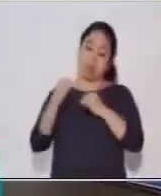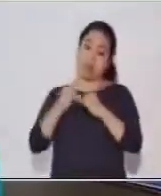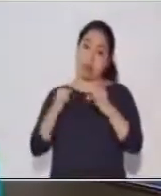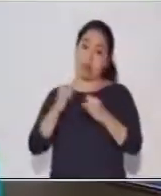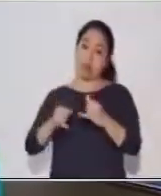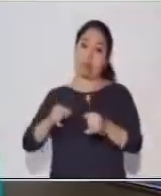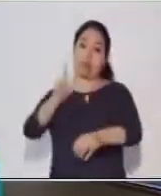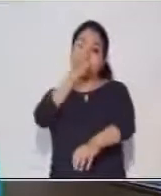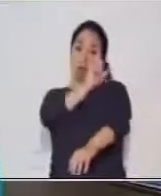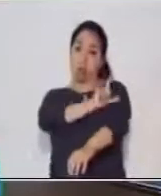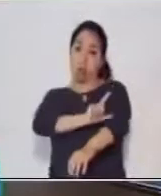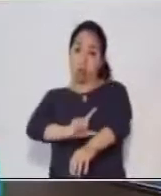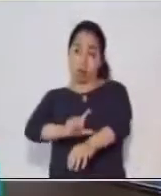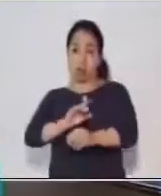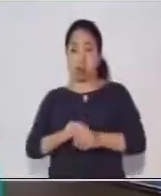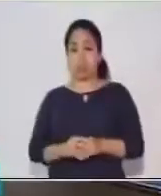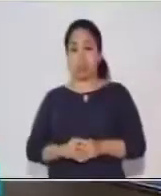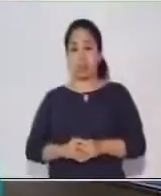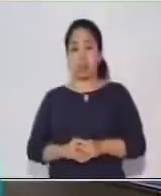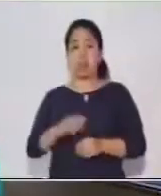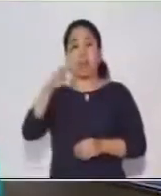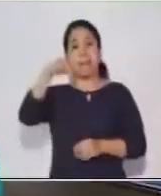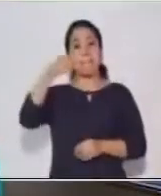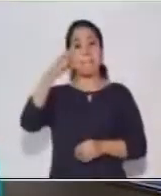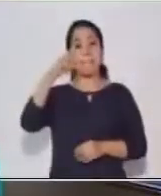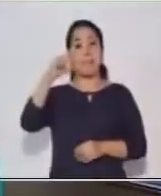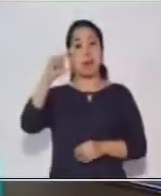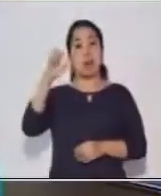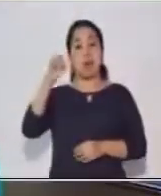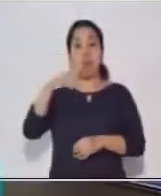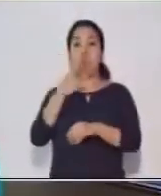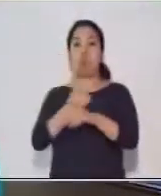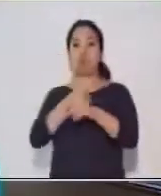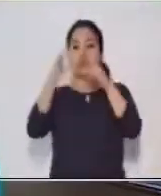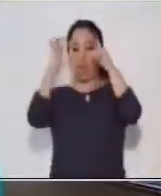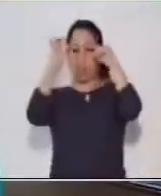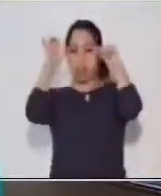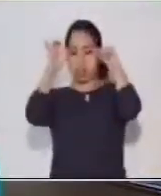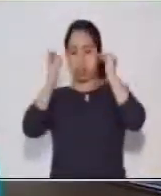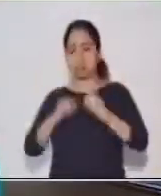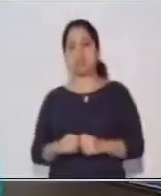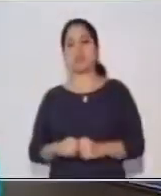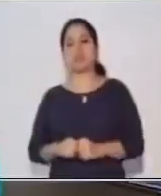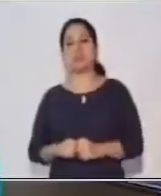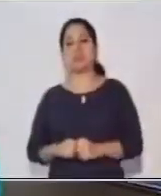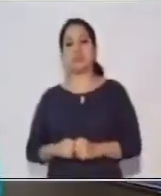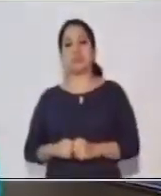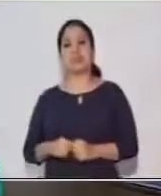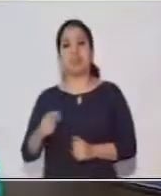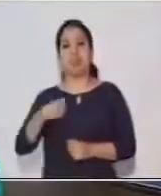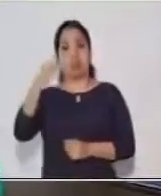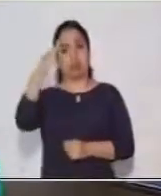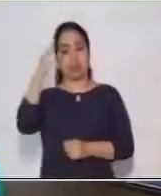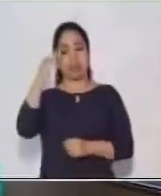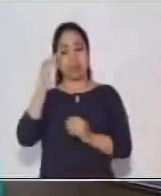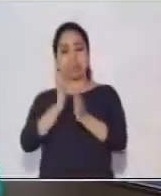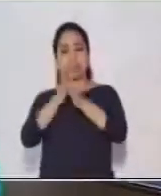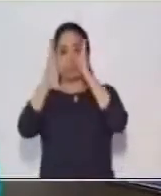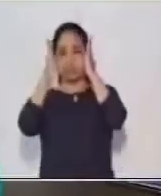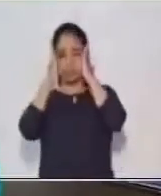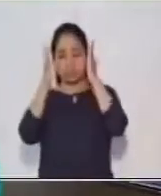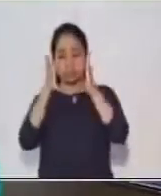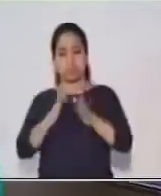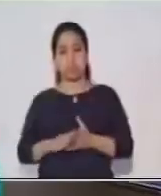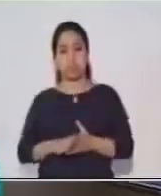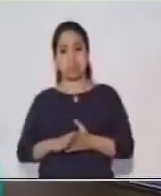cuento de Marco usa lentes. Muy bien. Yo sé que pusieron mucha atención